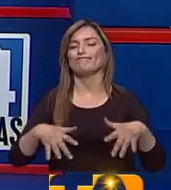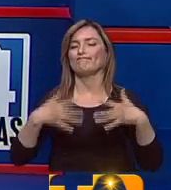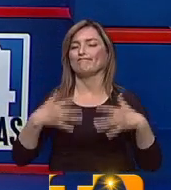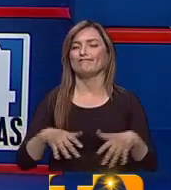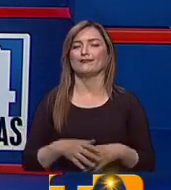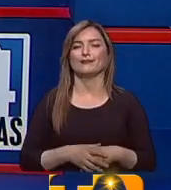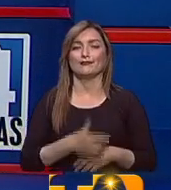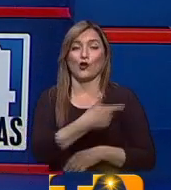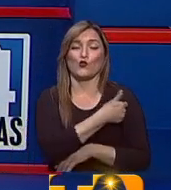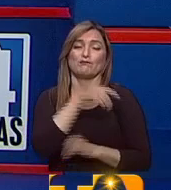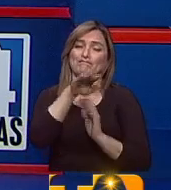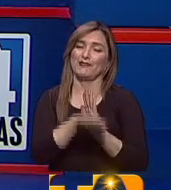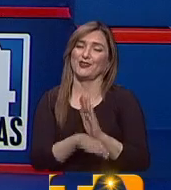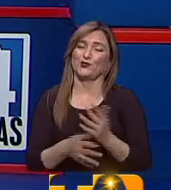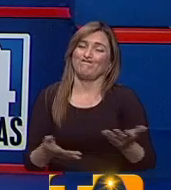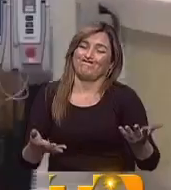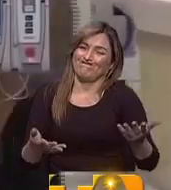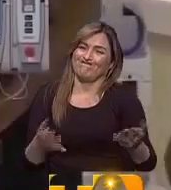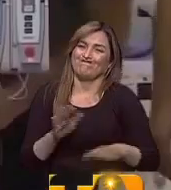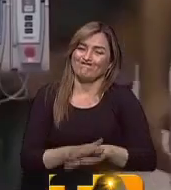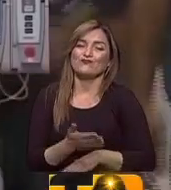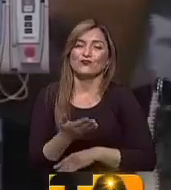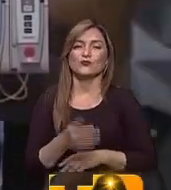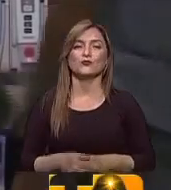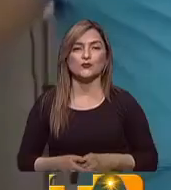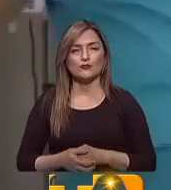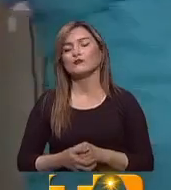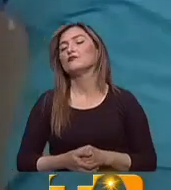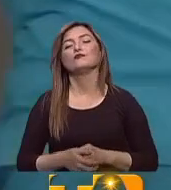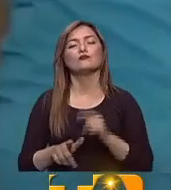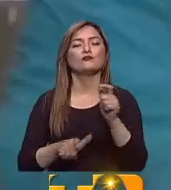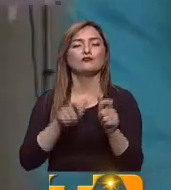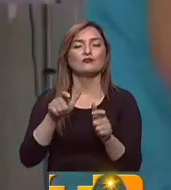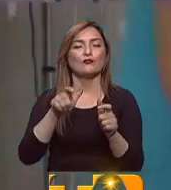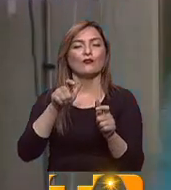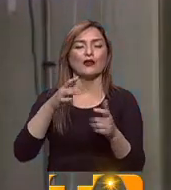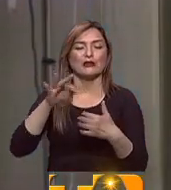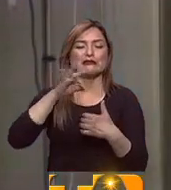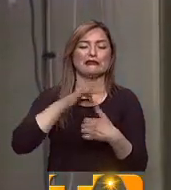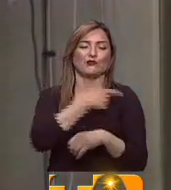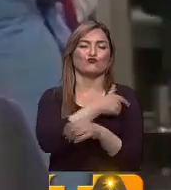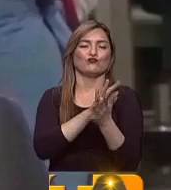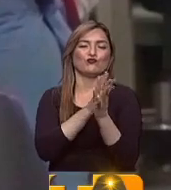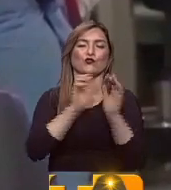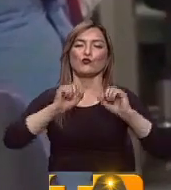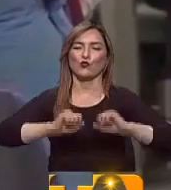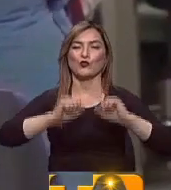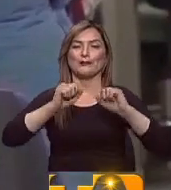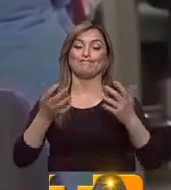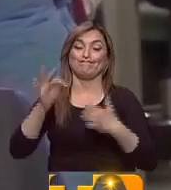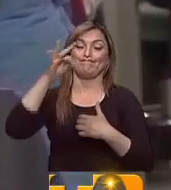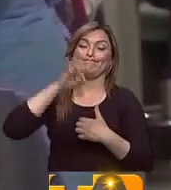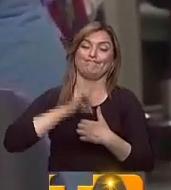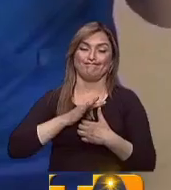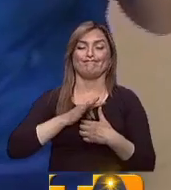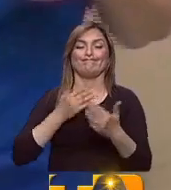bajísimos niveles de cobertura de vacunación. Es decir, todas estas personas que están sin vacunarse pudieron haber dado lugar a